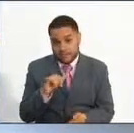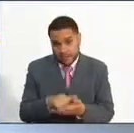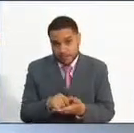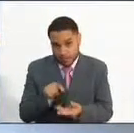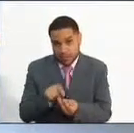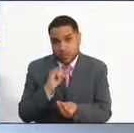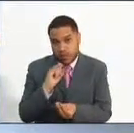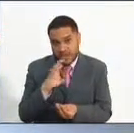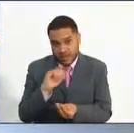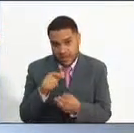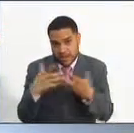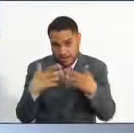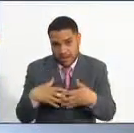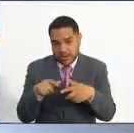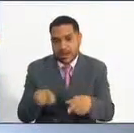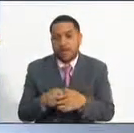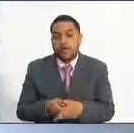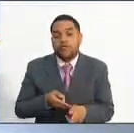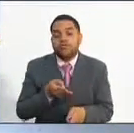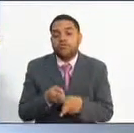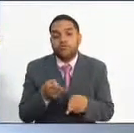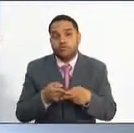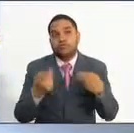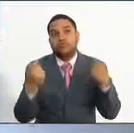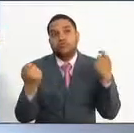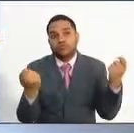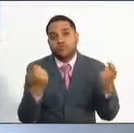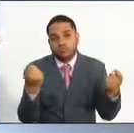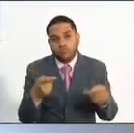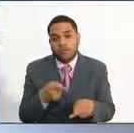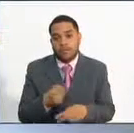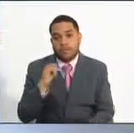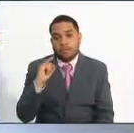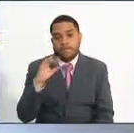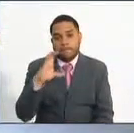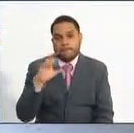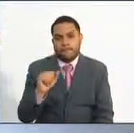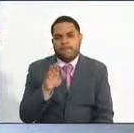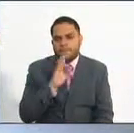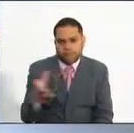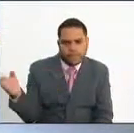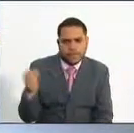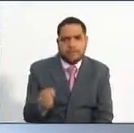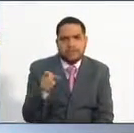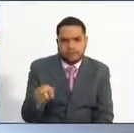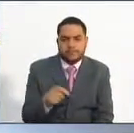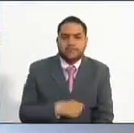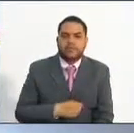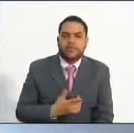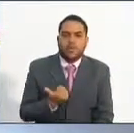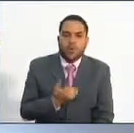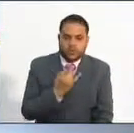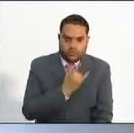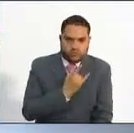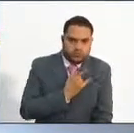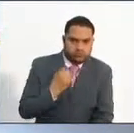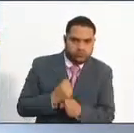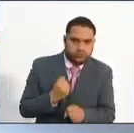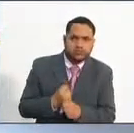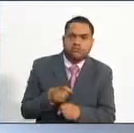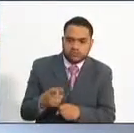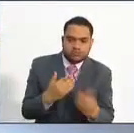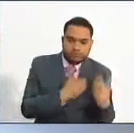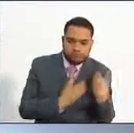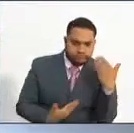en este momento está próxima a salir la licitación pública para seleccionar el operador, o sea, la universidad que va a desarrollar las